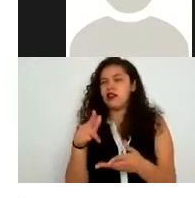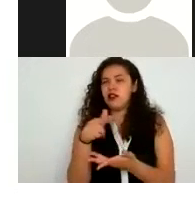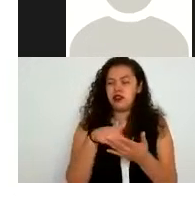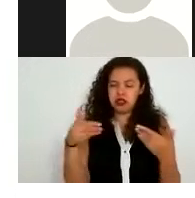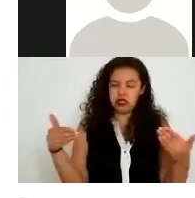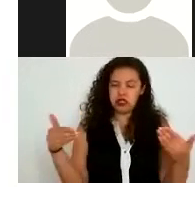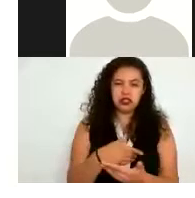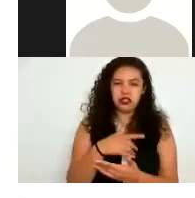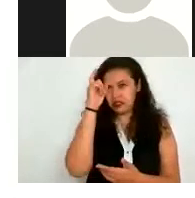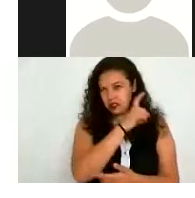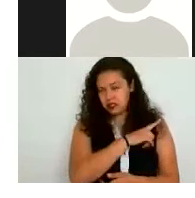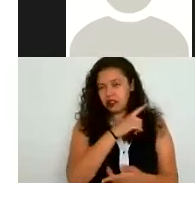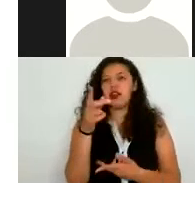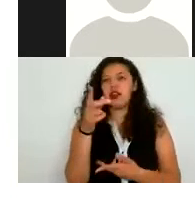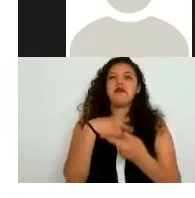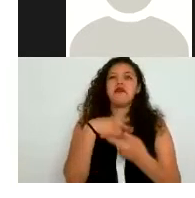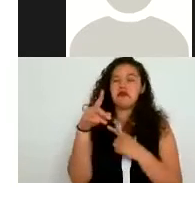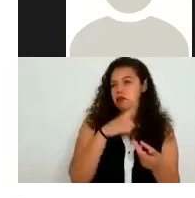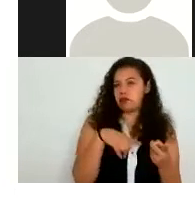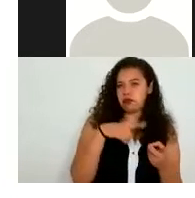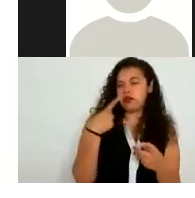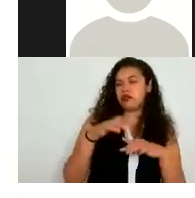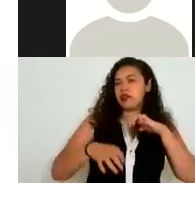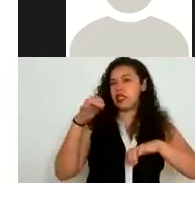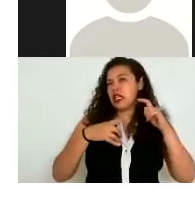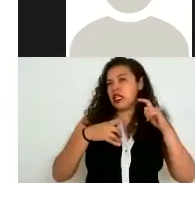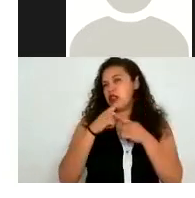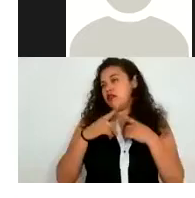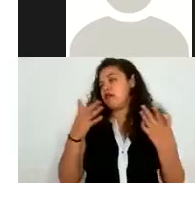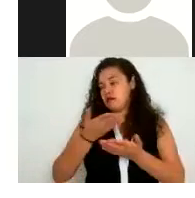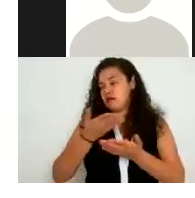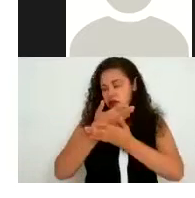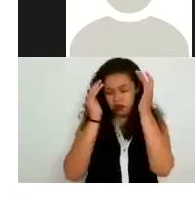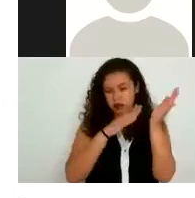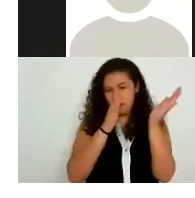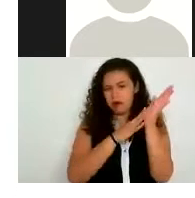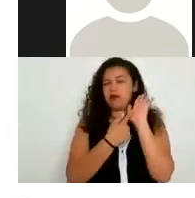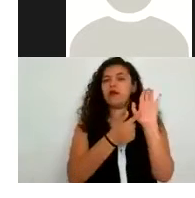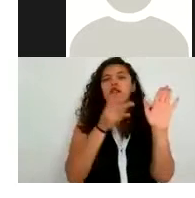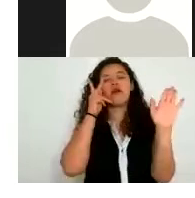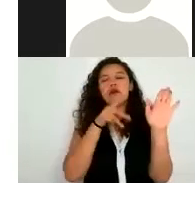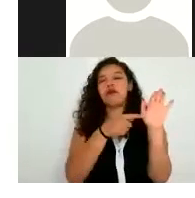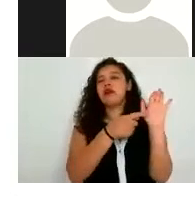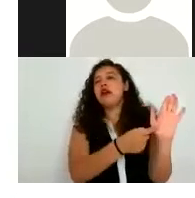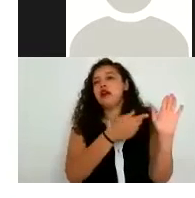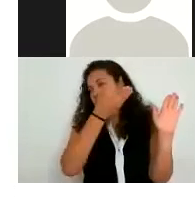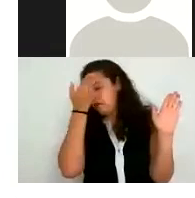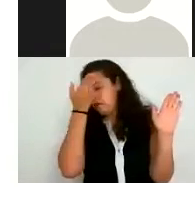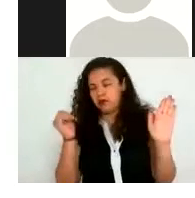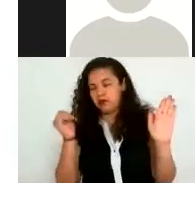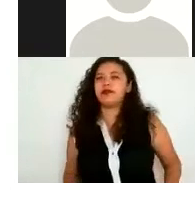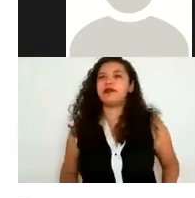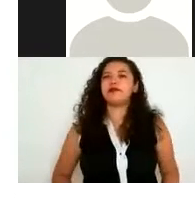cuál es su edad porque precisamente no tienen un documento que sepan cuándo nacieron etcétera entonces es una es una